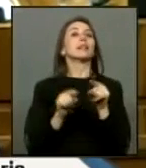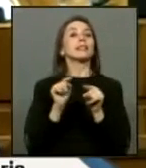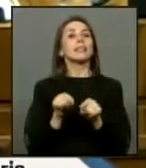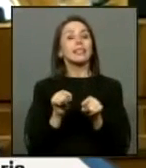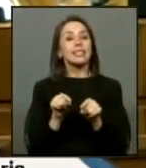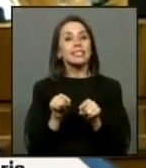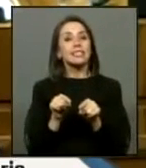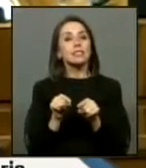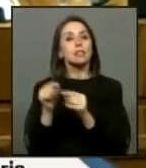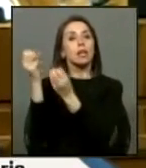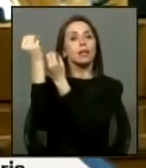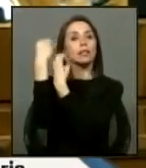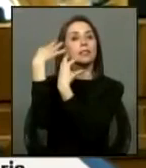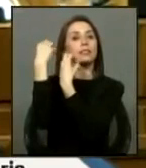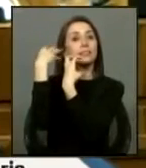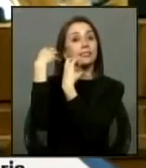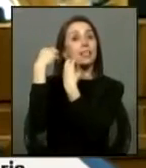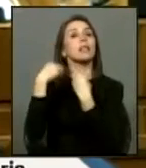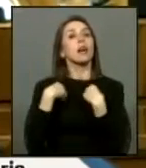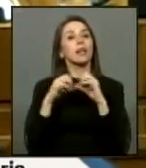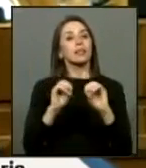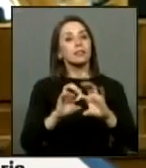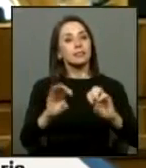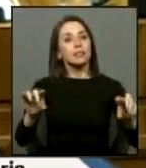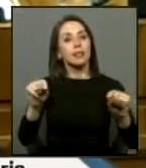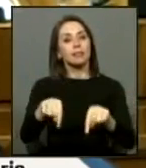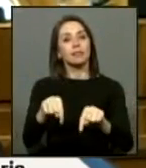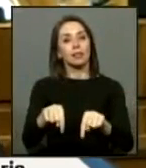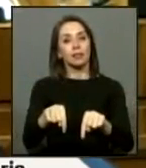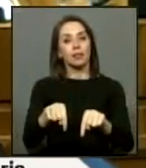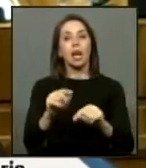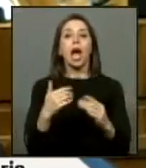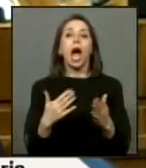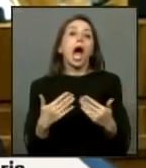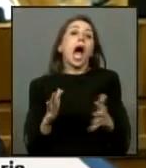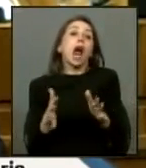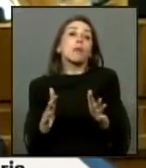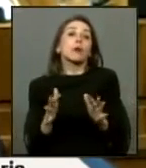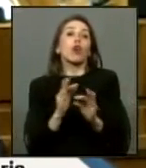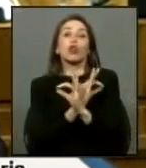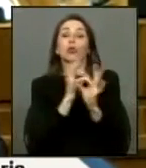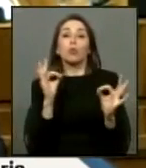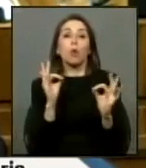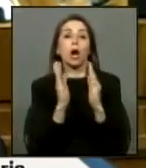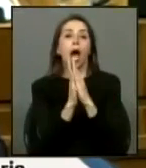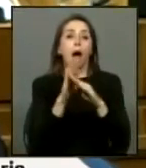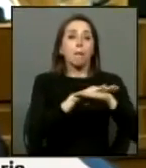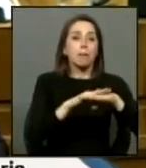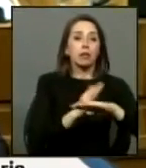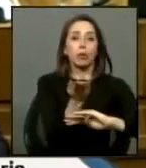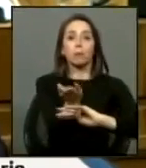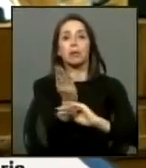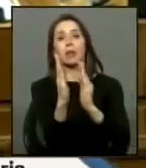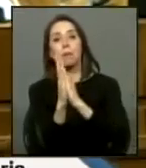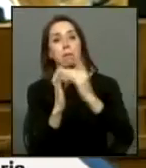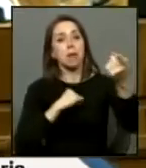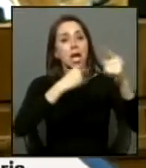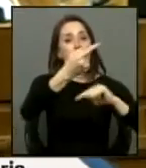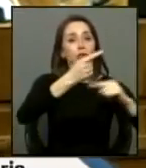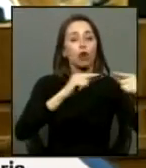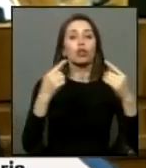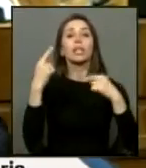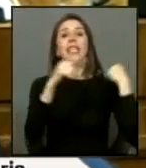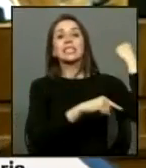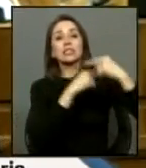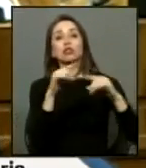es la enseñanza que hoy día tenemos que tener aquí a lo mejor nunca nos vamos a perdonar ni pedir perdón unos a otros porque en la historia